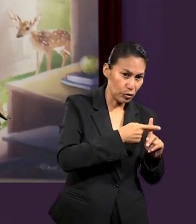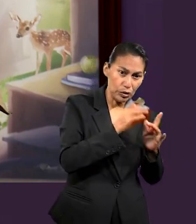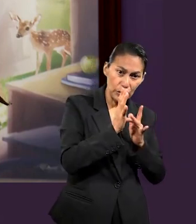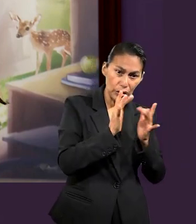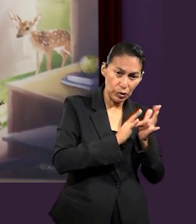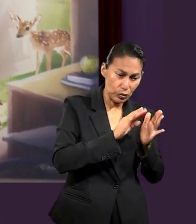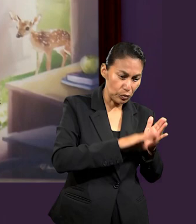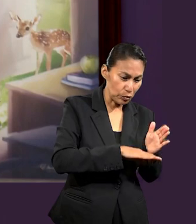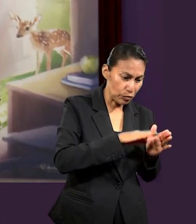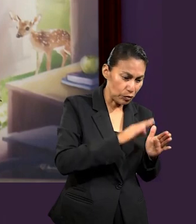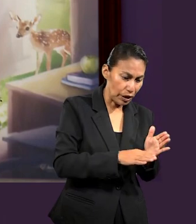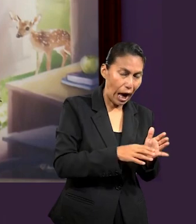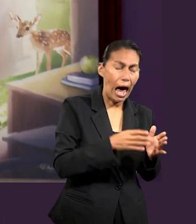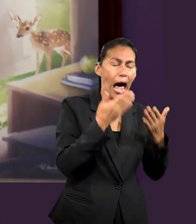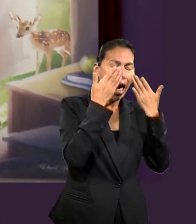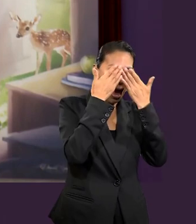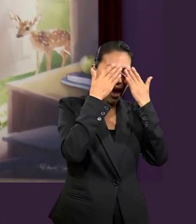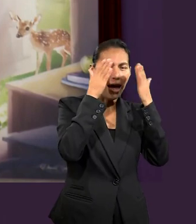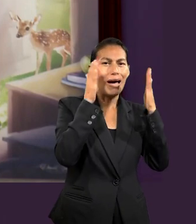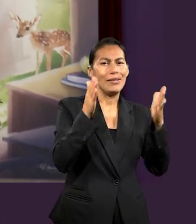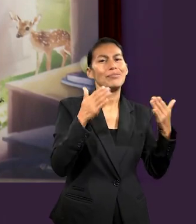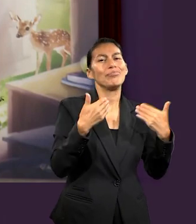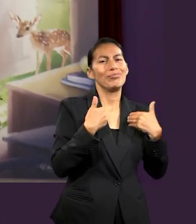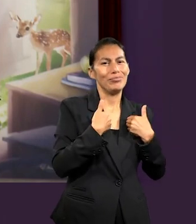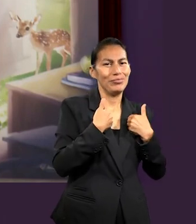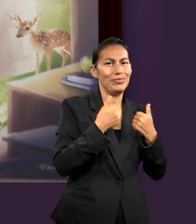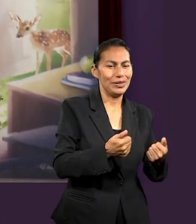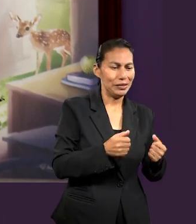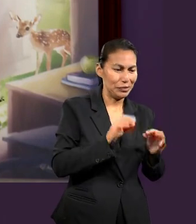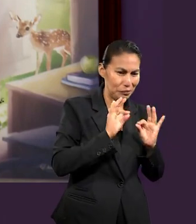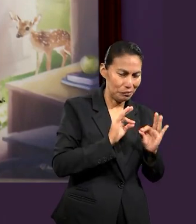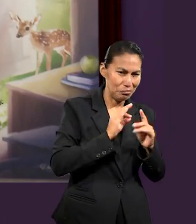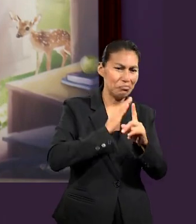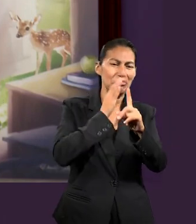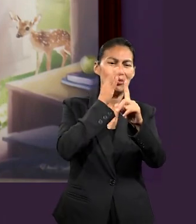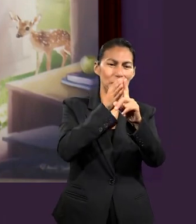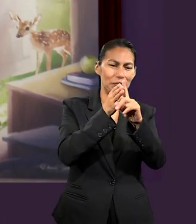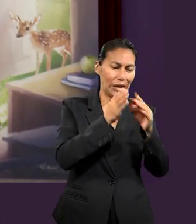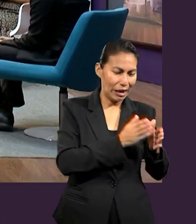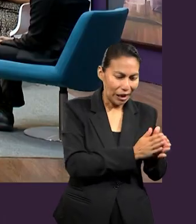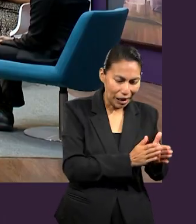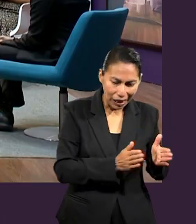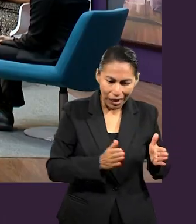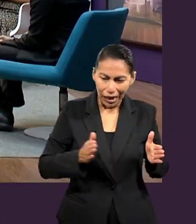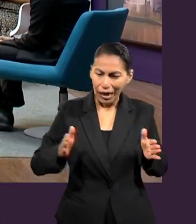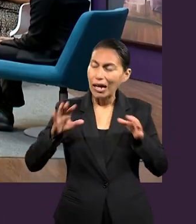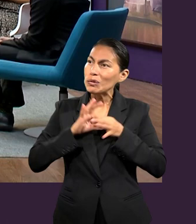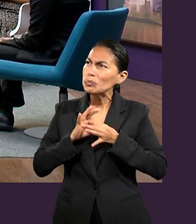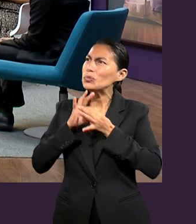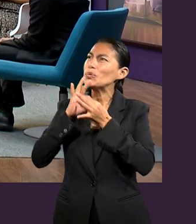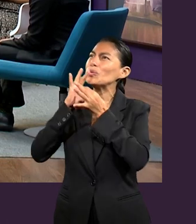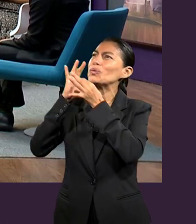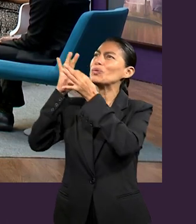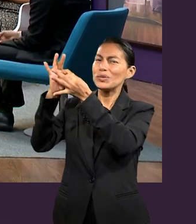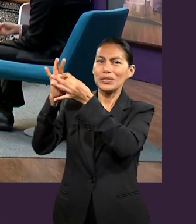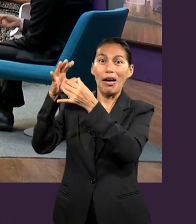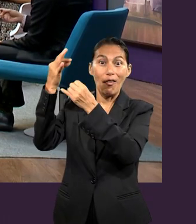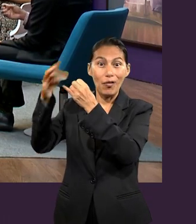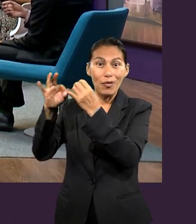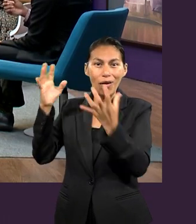forma ese plan y ya toma una formalidad para decir estamos progresando hacia la meta. Qué bien, qué bendición.